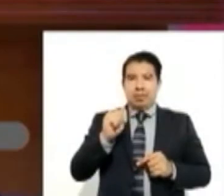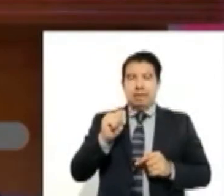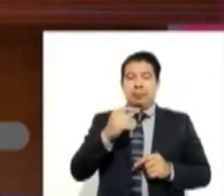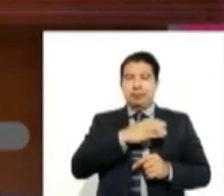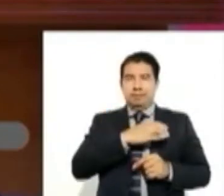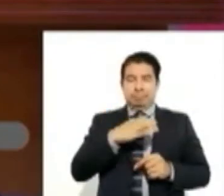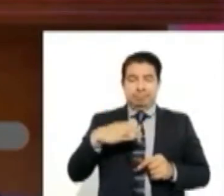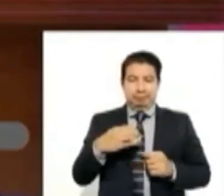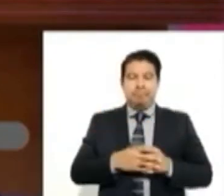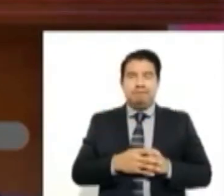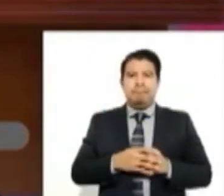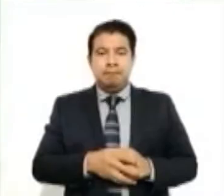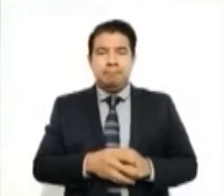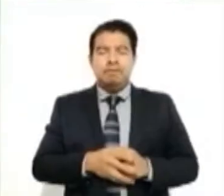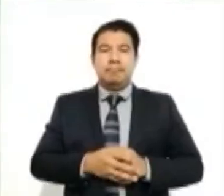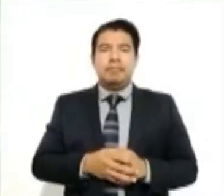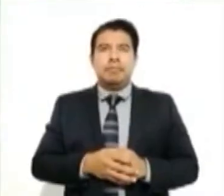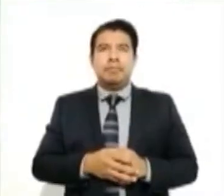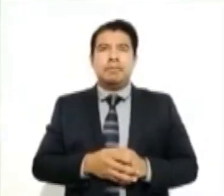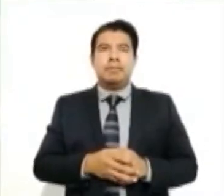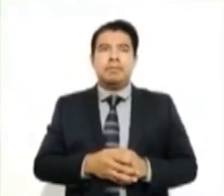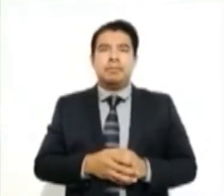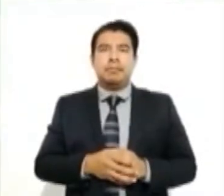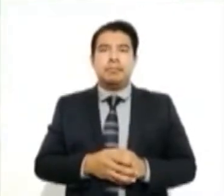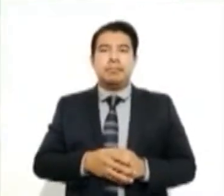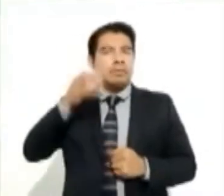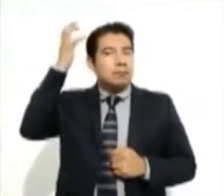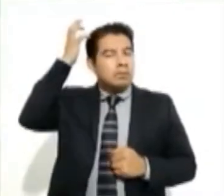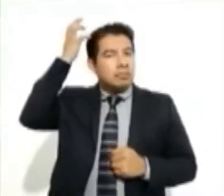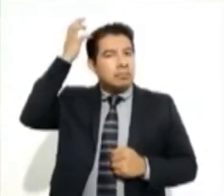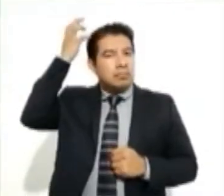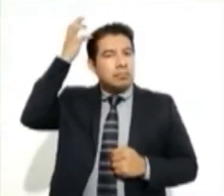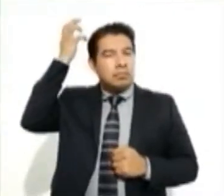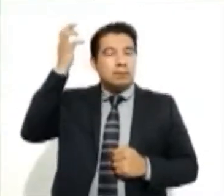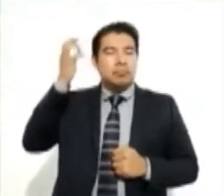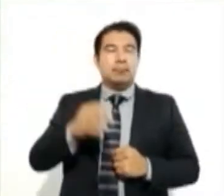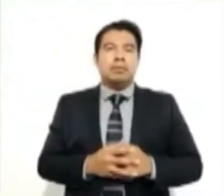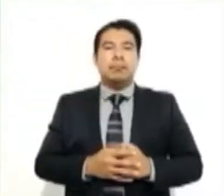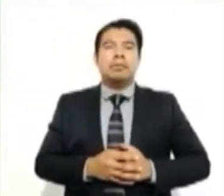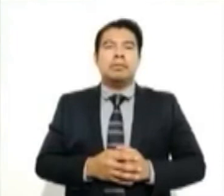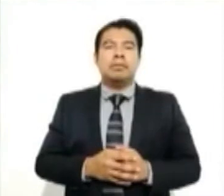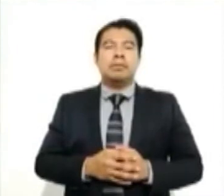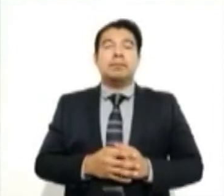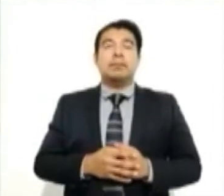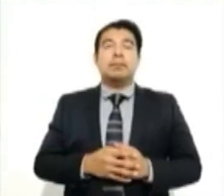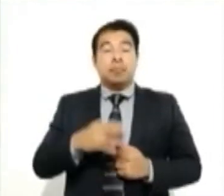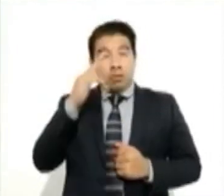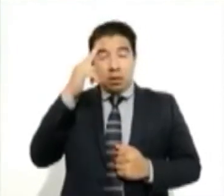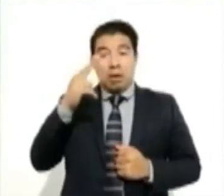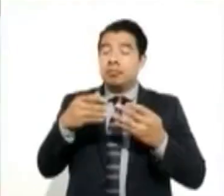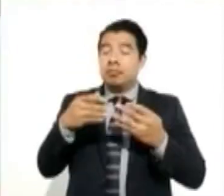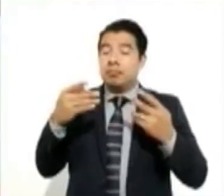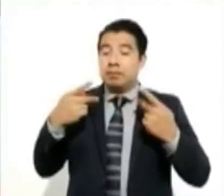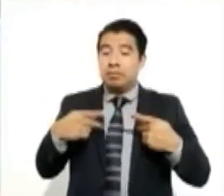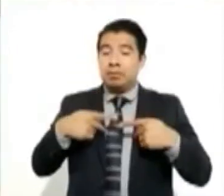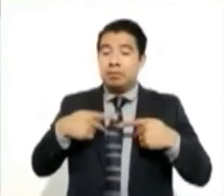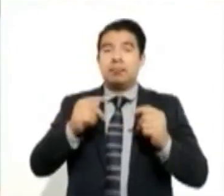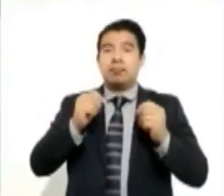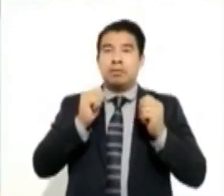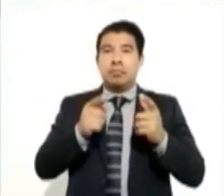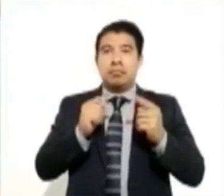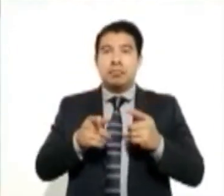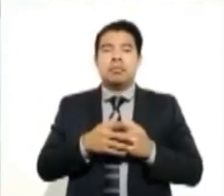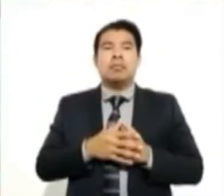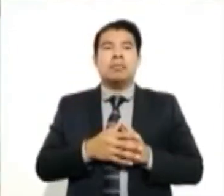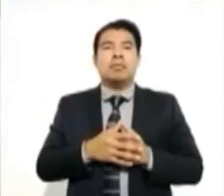estas prácticas. Sin embargo, es un ejercicio que, lejos de beneficiar a las y los participantes, ayuda a la población a conocer